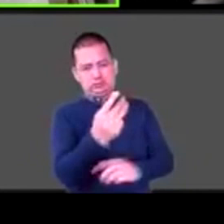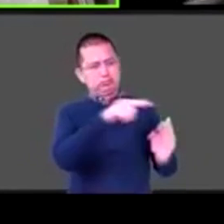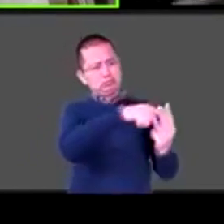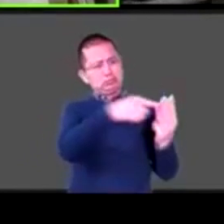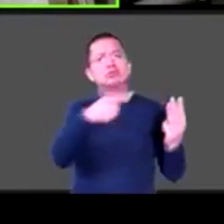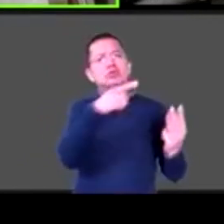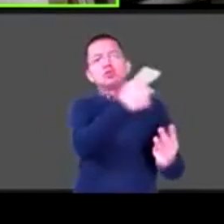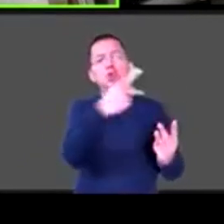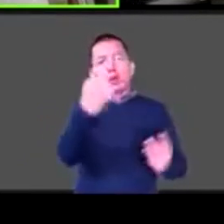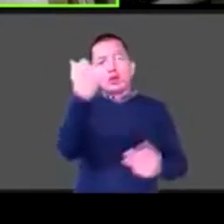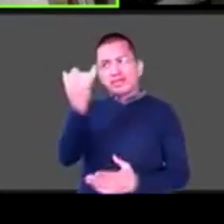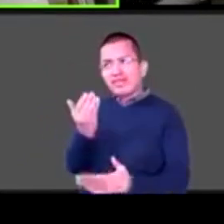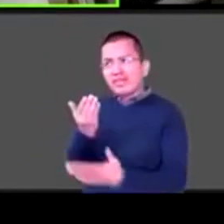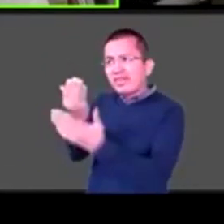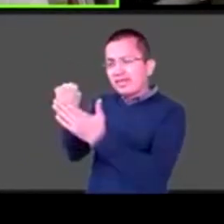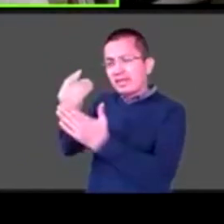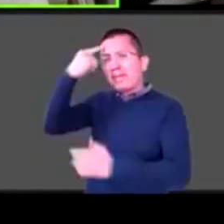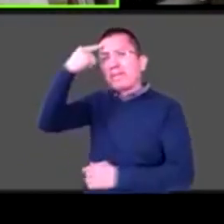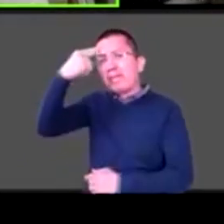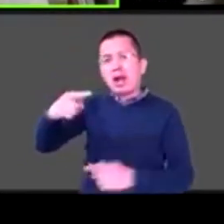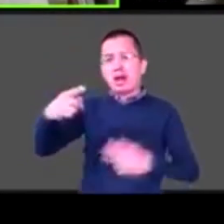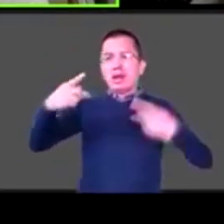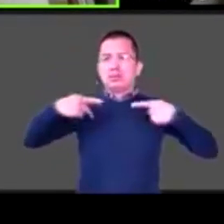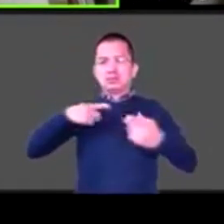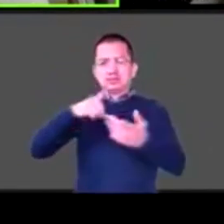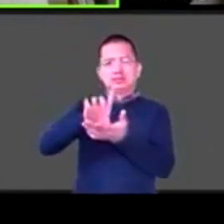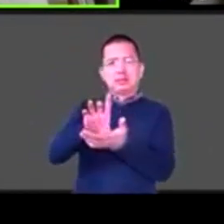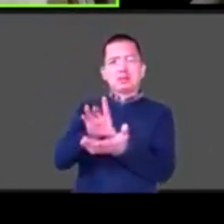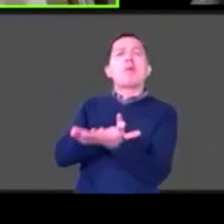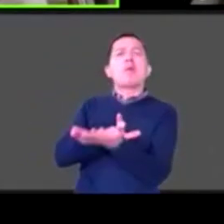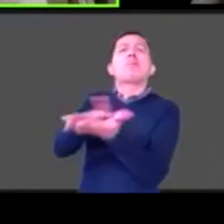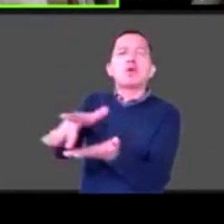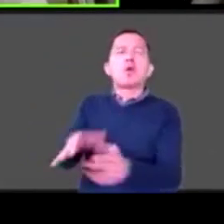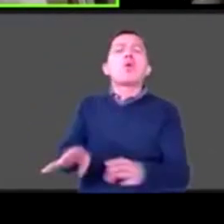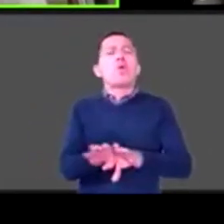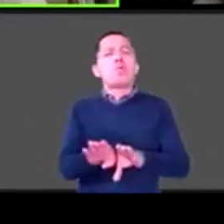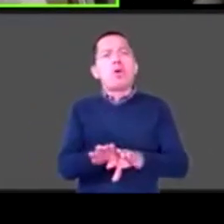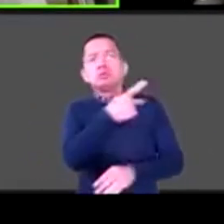epidemia. ¿Cuáles serían esas tres cosas que ustedes recomendarían? Vamos a empezar por Jorge.